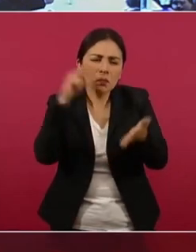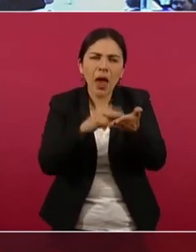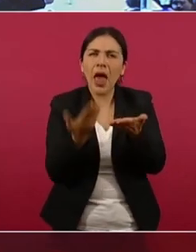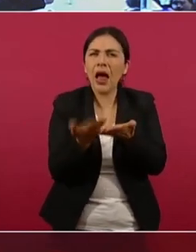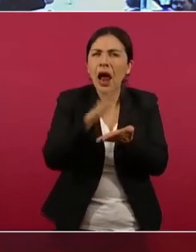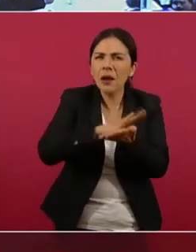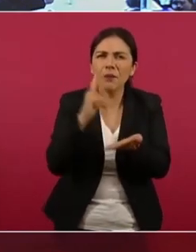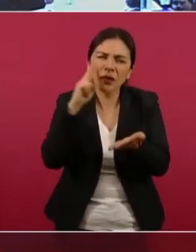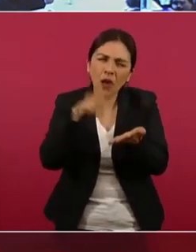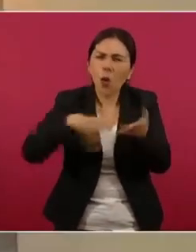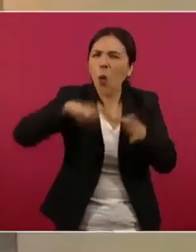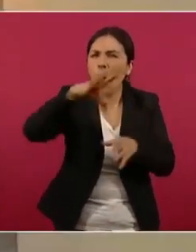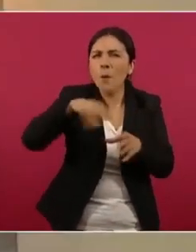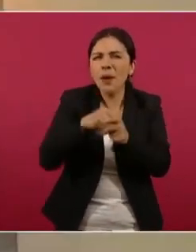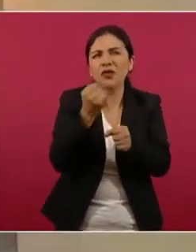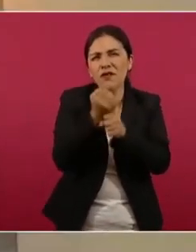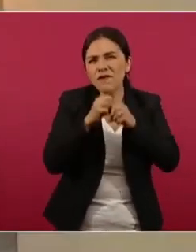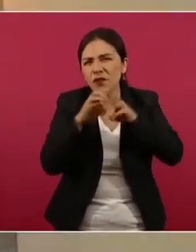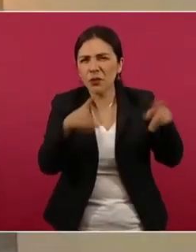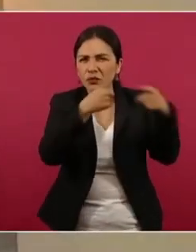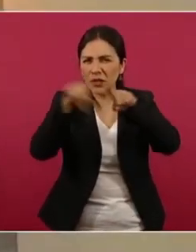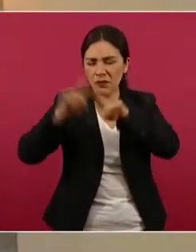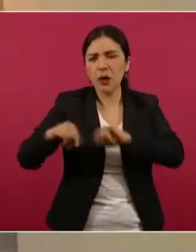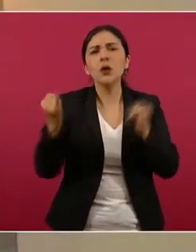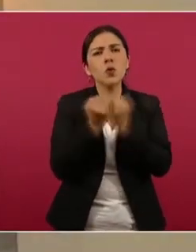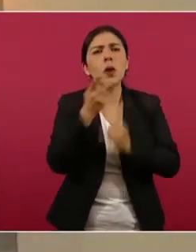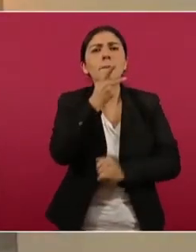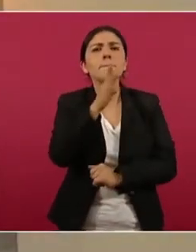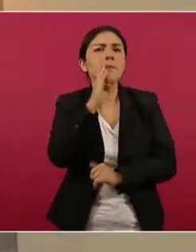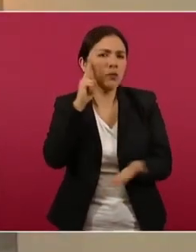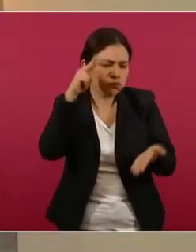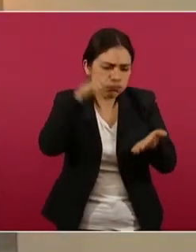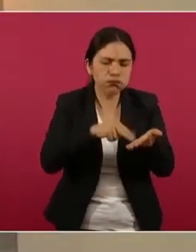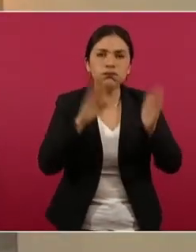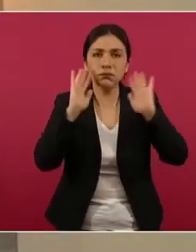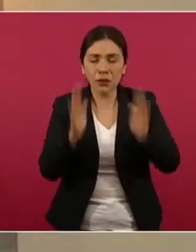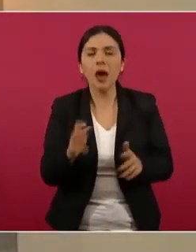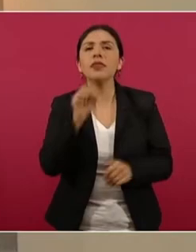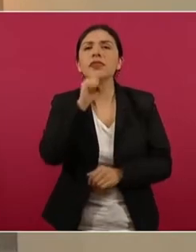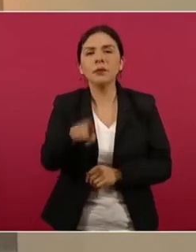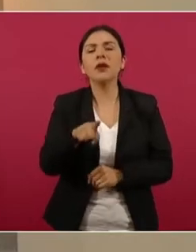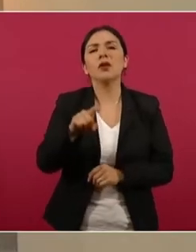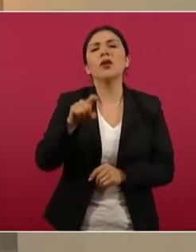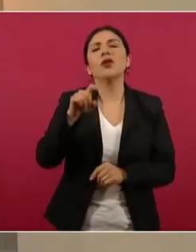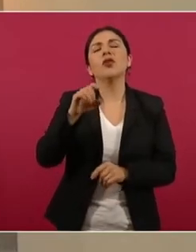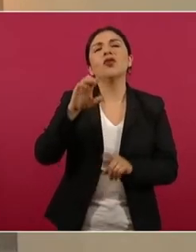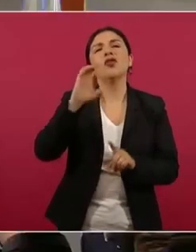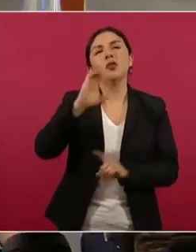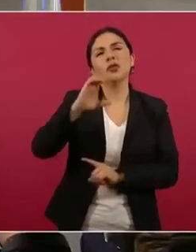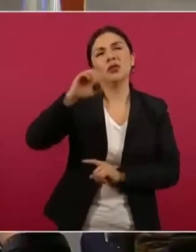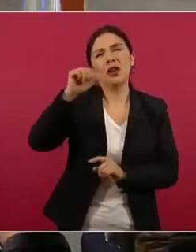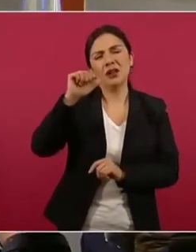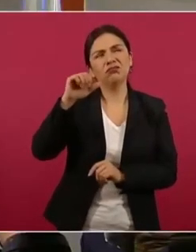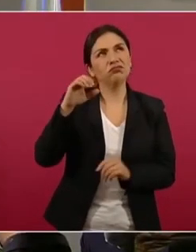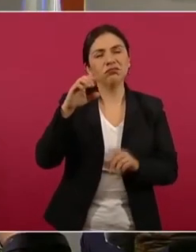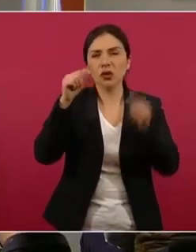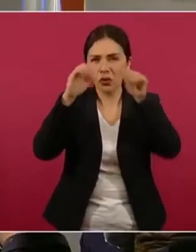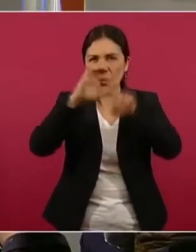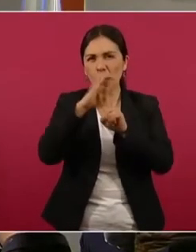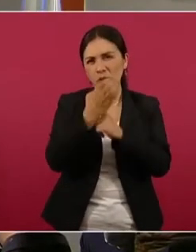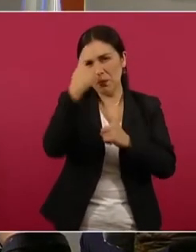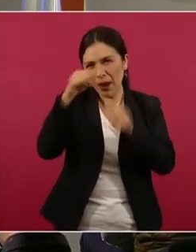desde luego los padres de la víctima y también la Comisión de Atención a Víctimas. Siguiente.